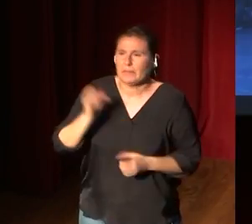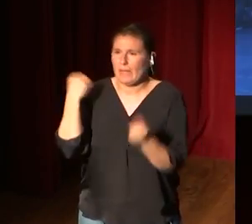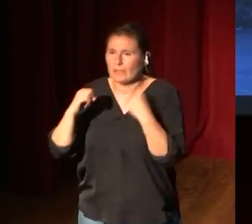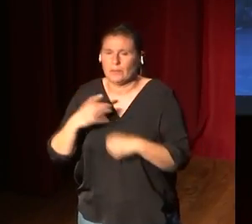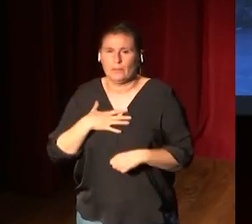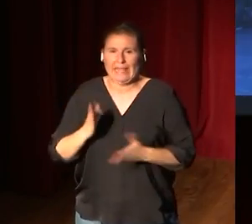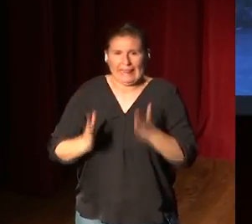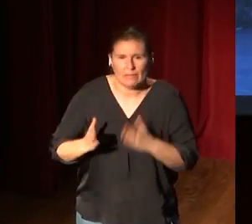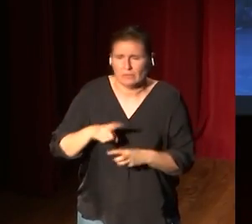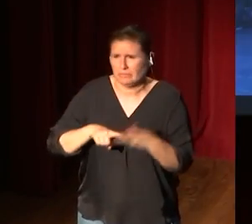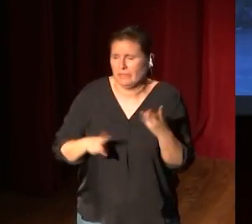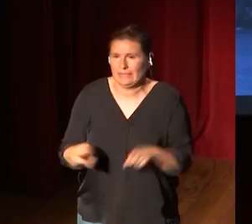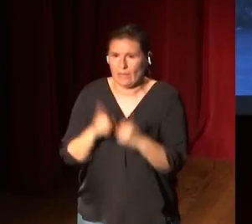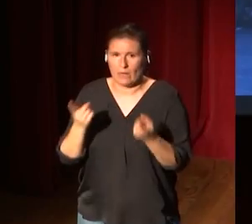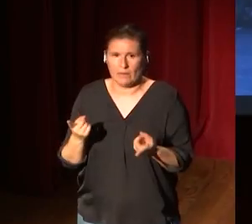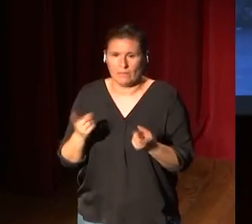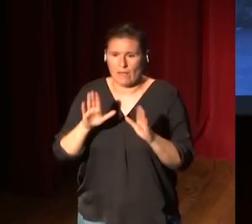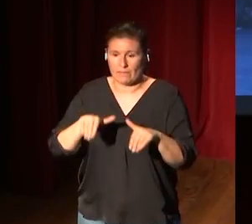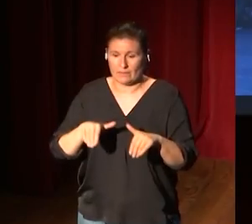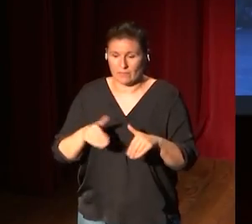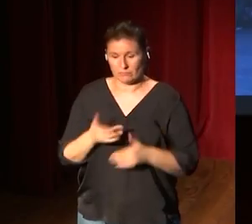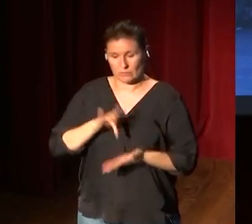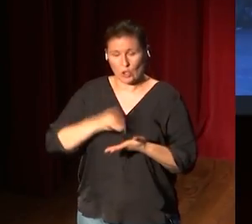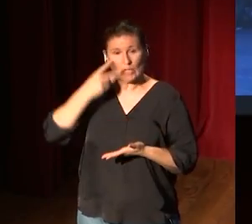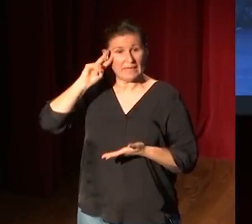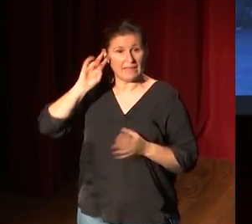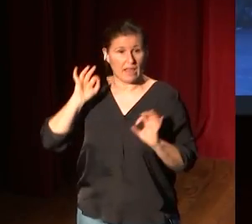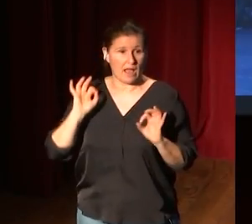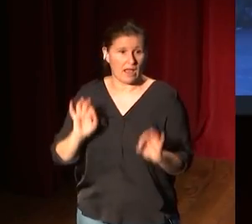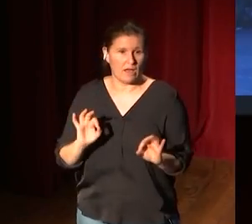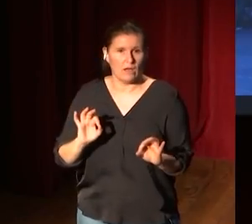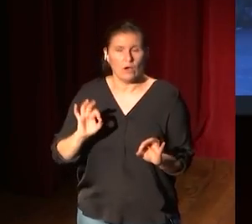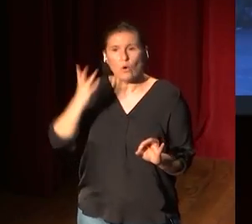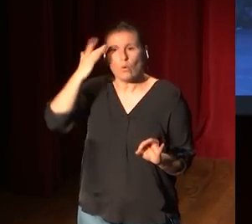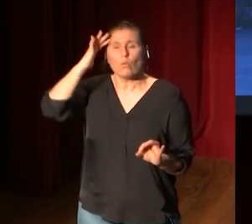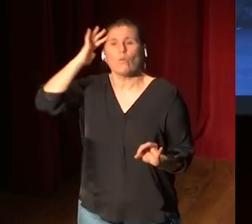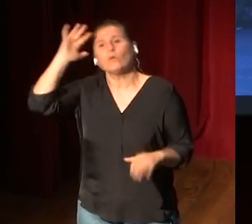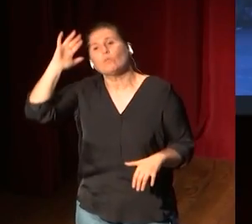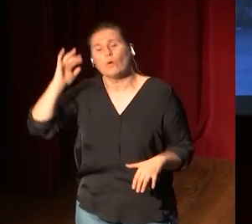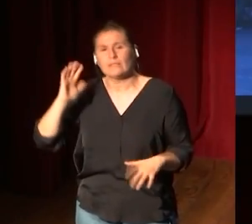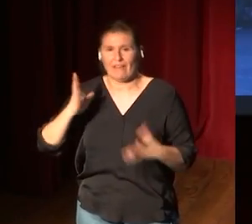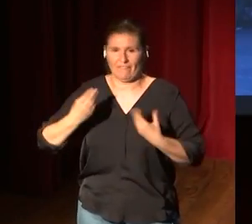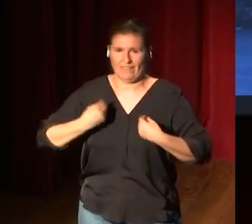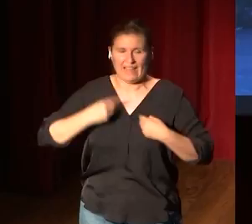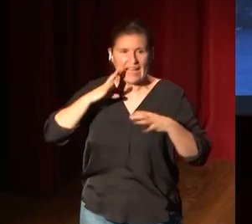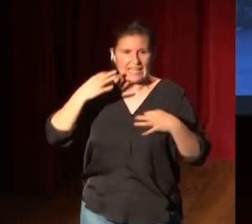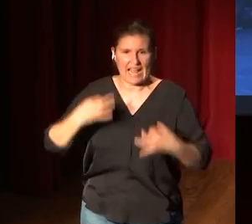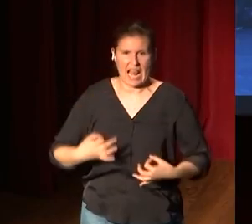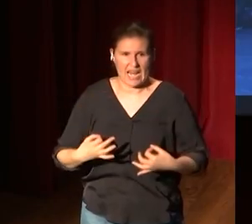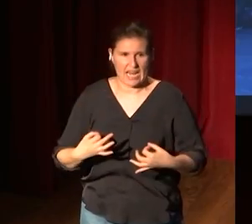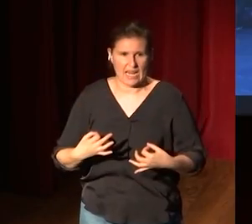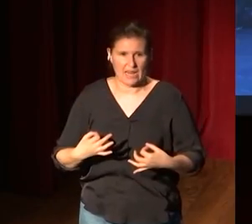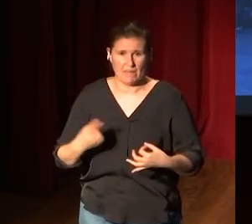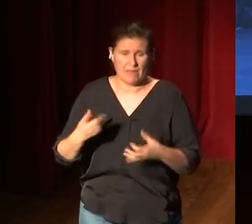pueden ser ciborgs, da igual. Pero estás viviendo una experiencia, una supuesta vida real. No hay epítome